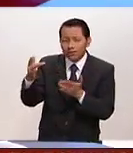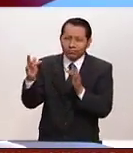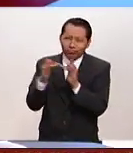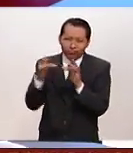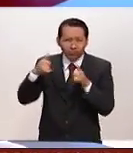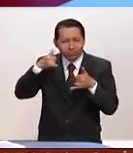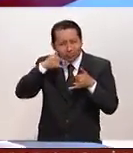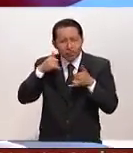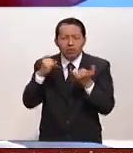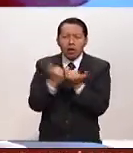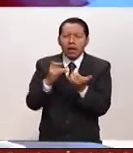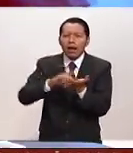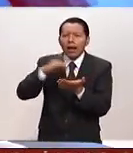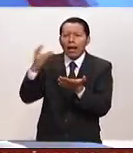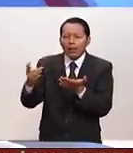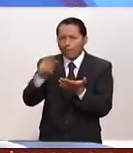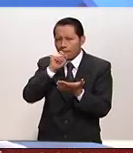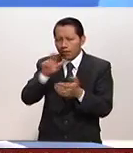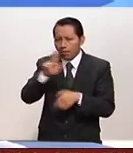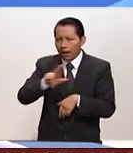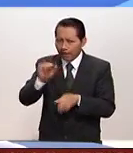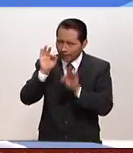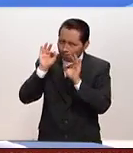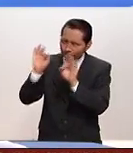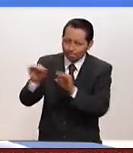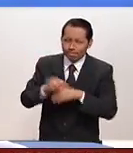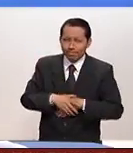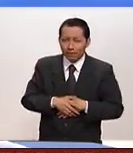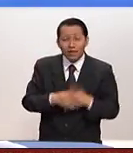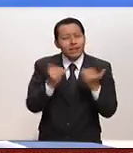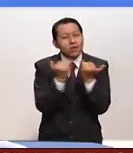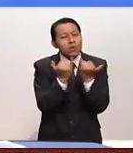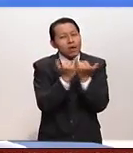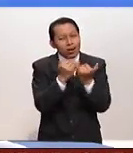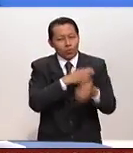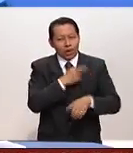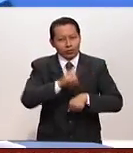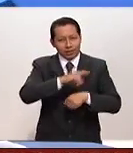pases un excelente martes. Igualmente, buenos días a todos. Hasta luego.